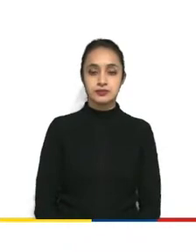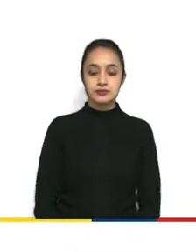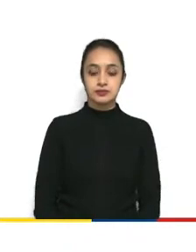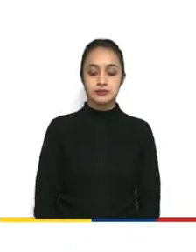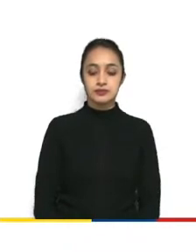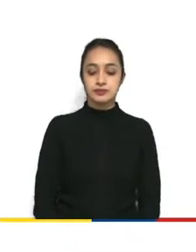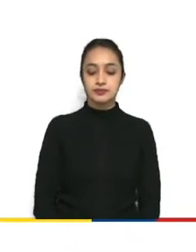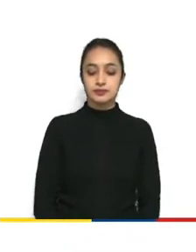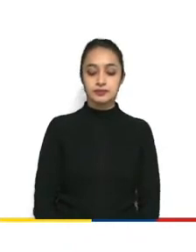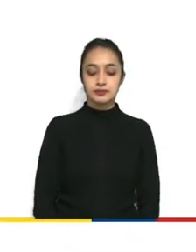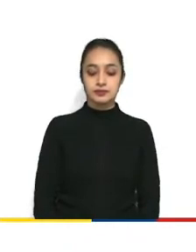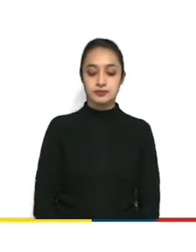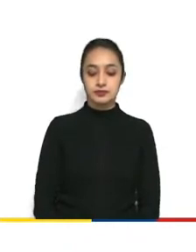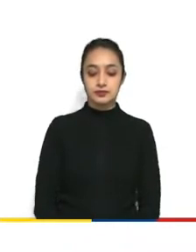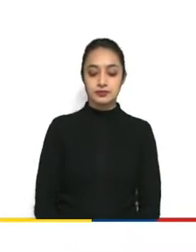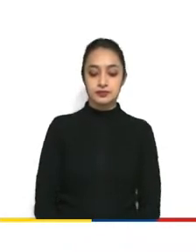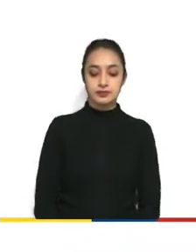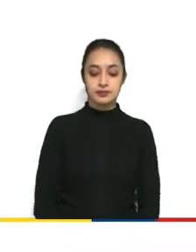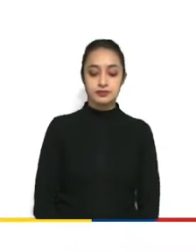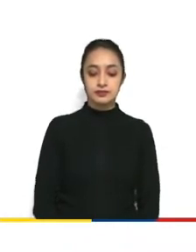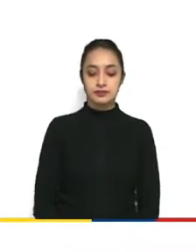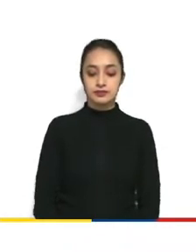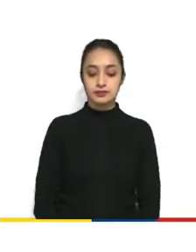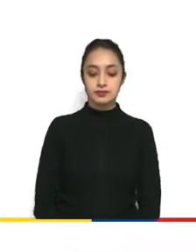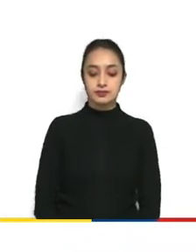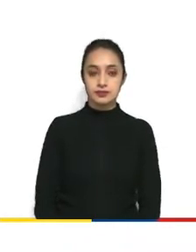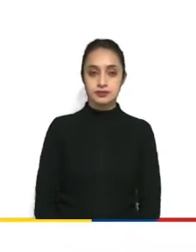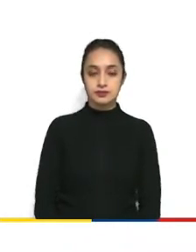and classes of applications being zero rated